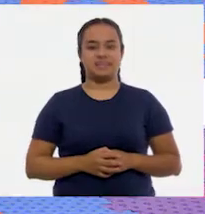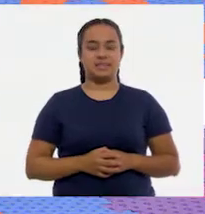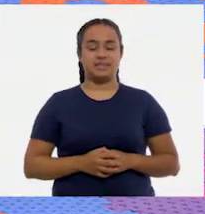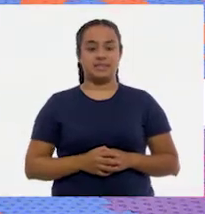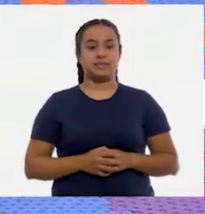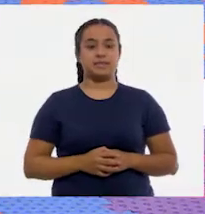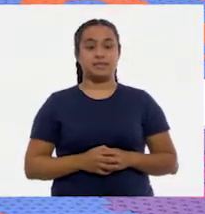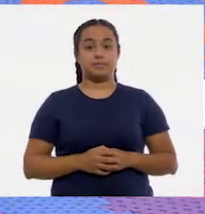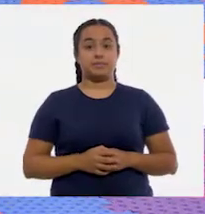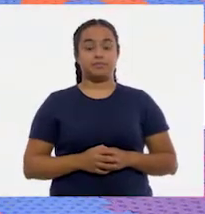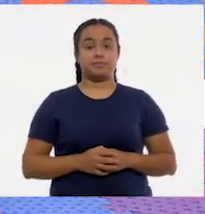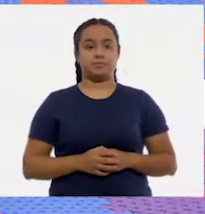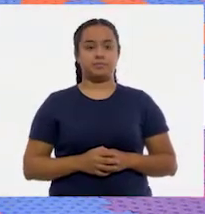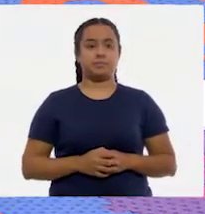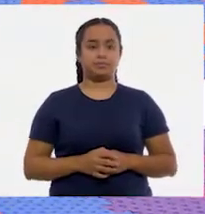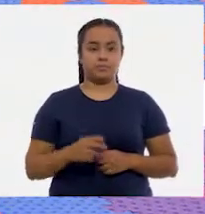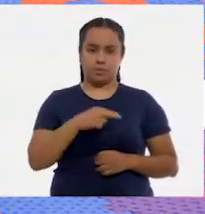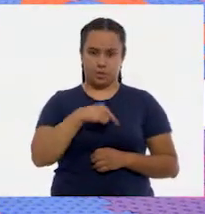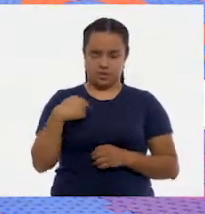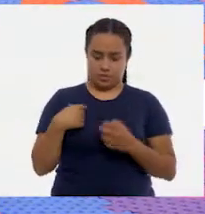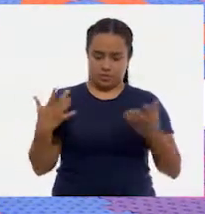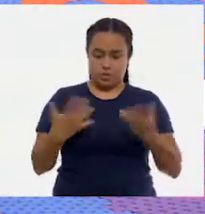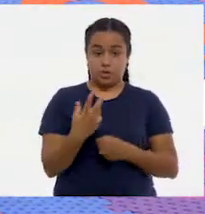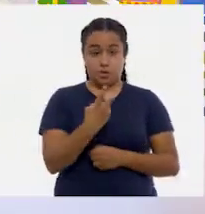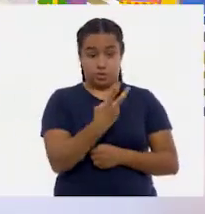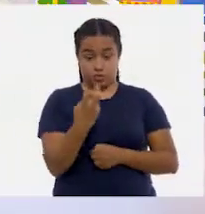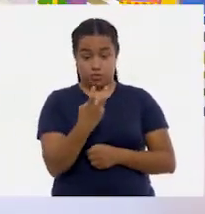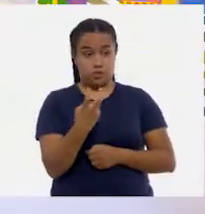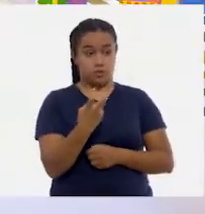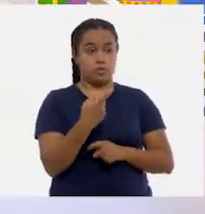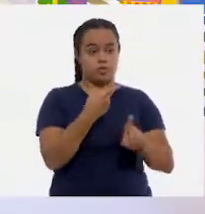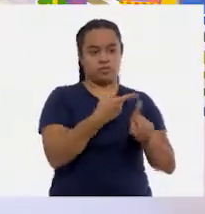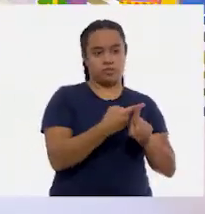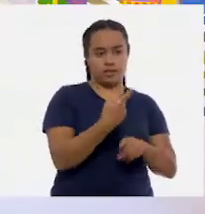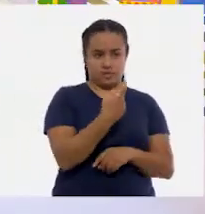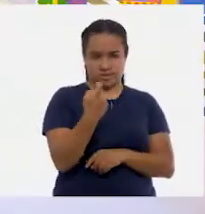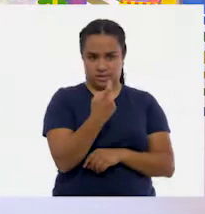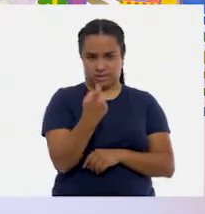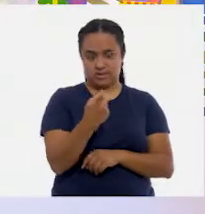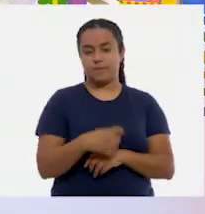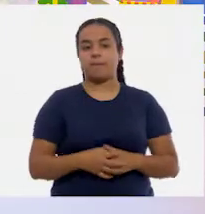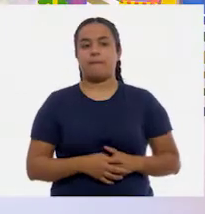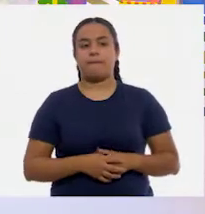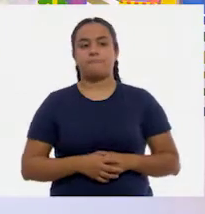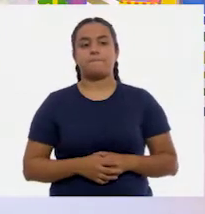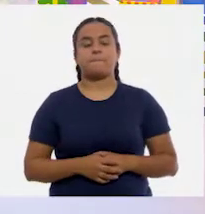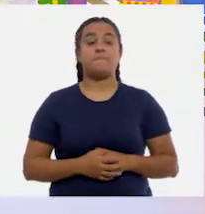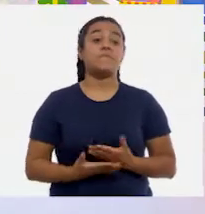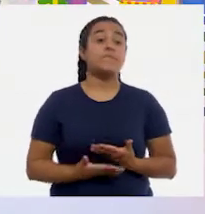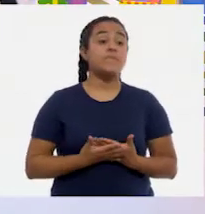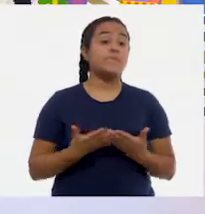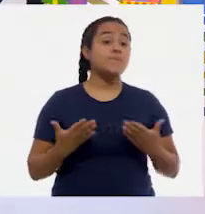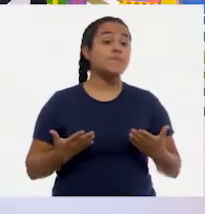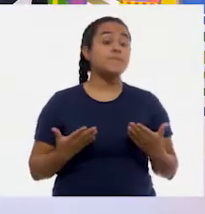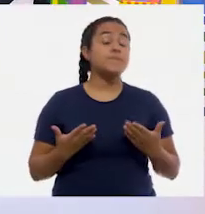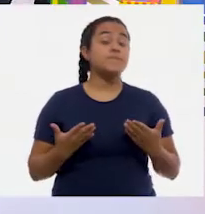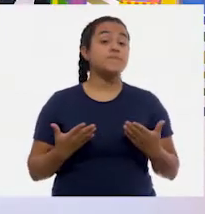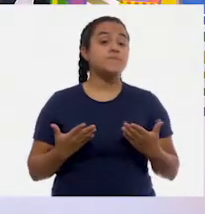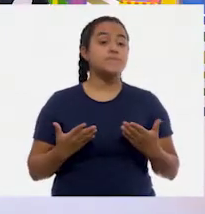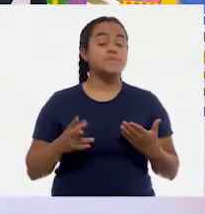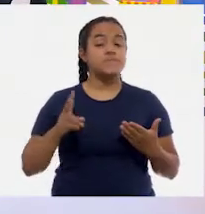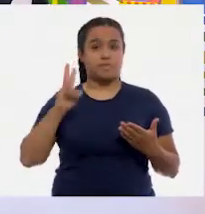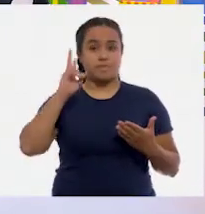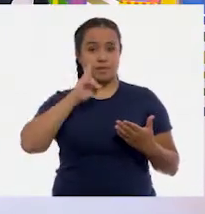Entonces, estos son todos los que ya hicimos y vamos a poner el doscientos. A ver. Y ahora... Y ahora, maestra